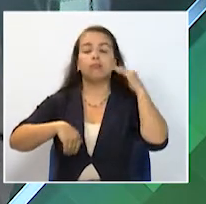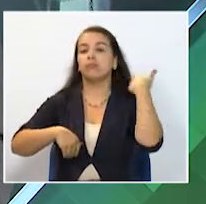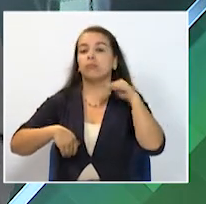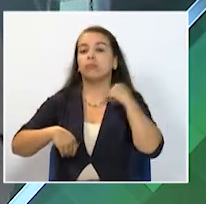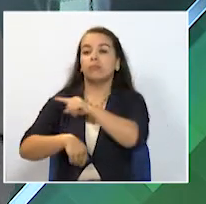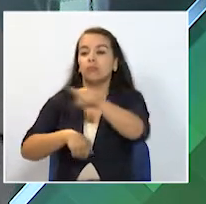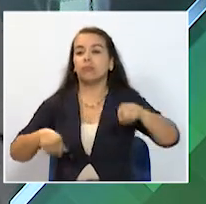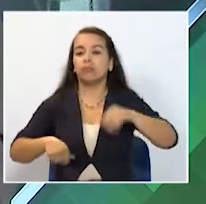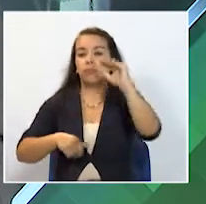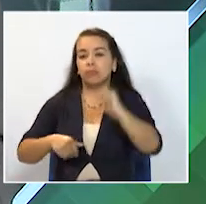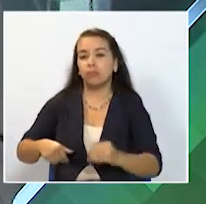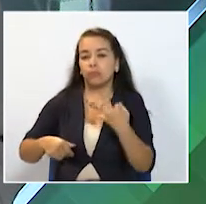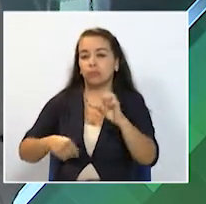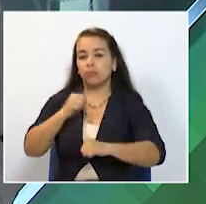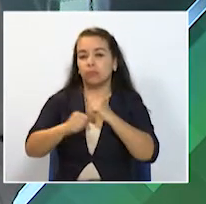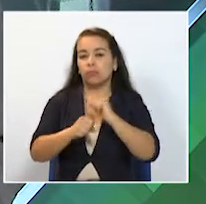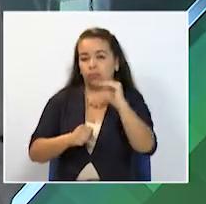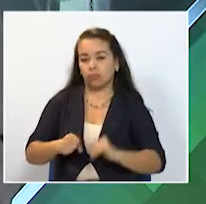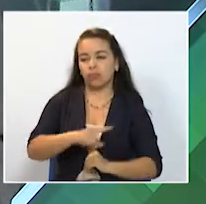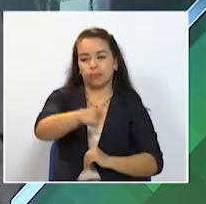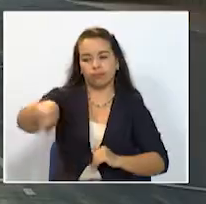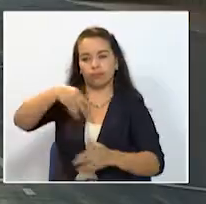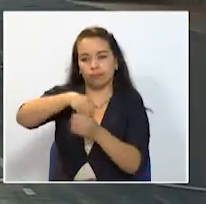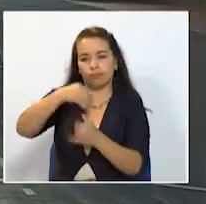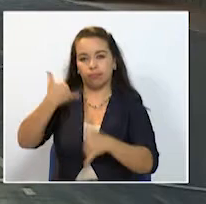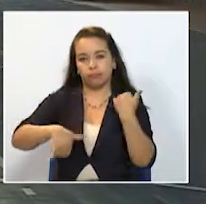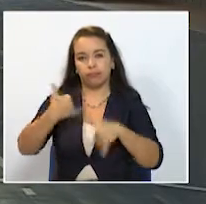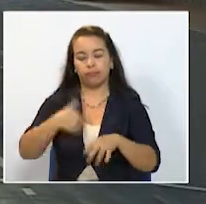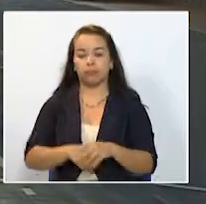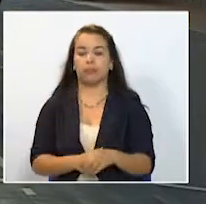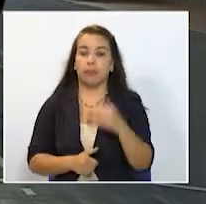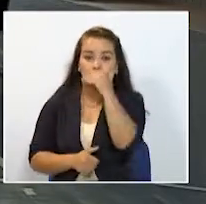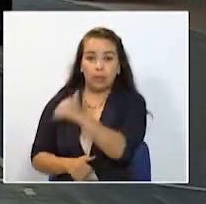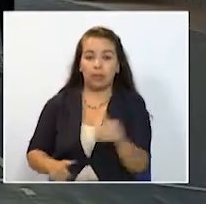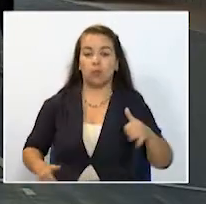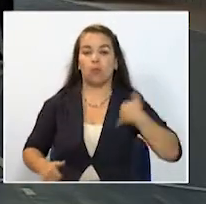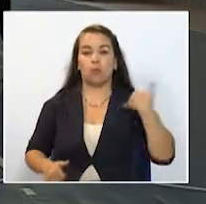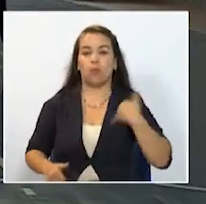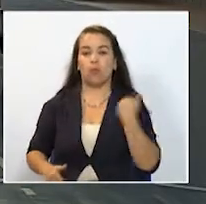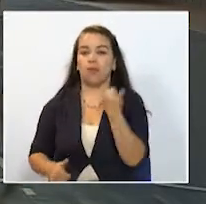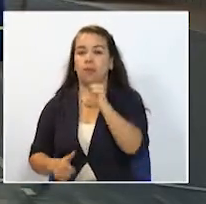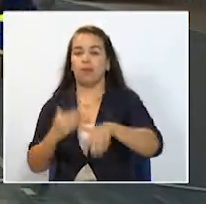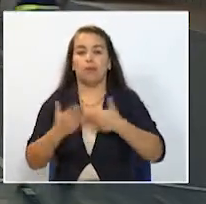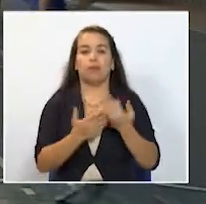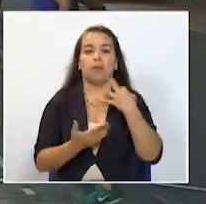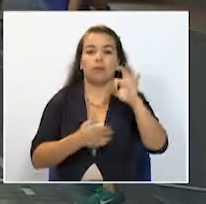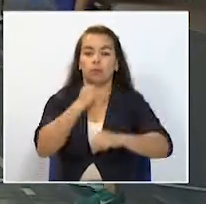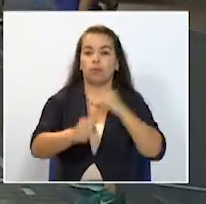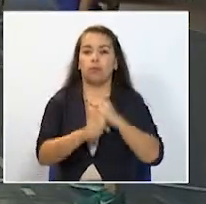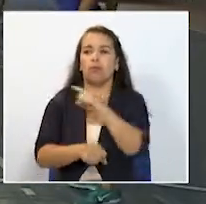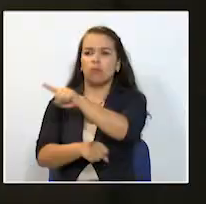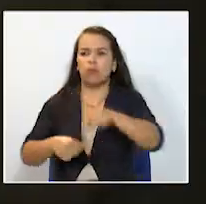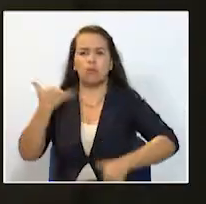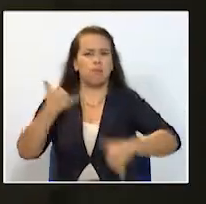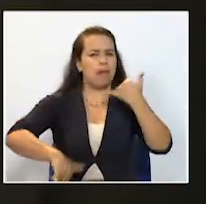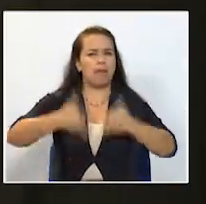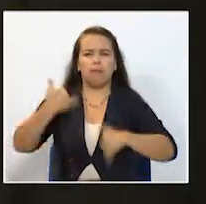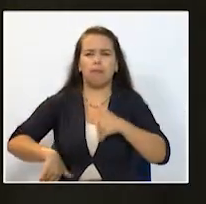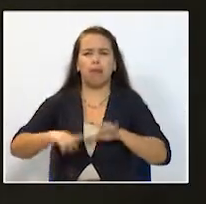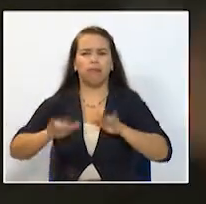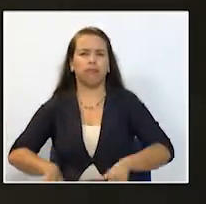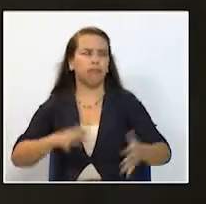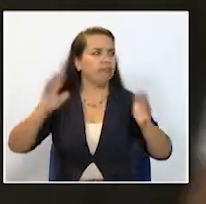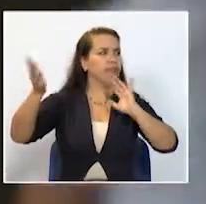población menor de 18 años niños y jóvenes entre los 10 y 18 años practican el balonmano en varios